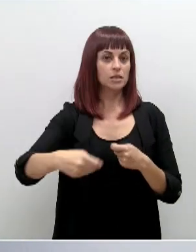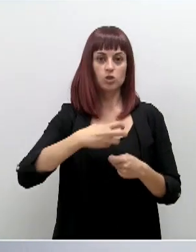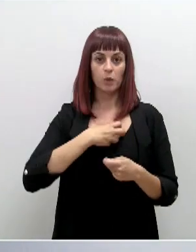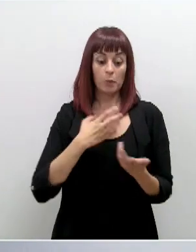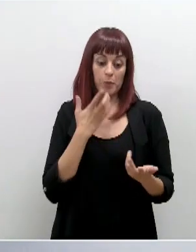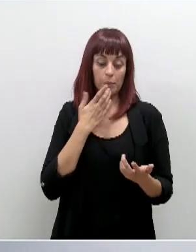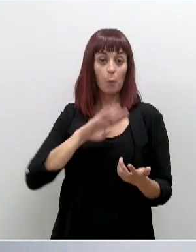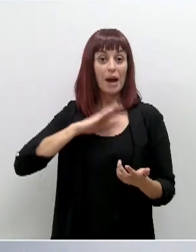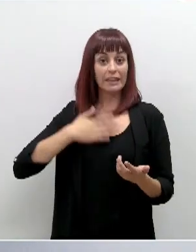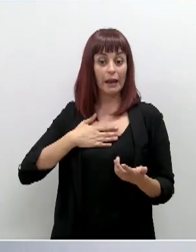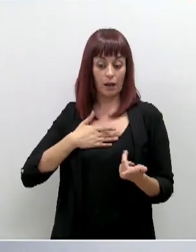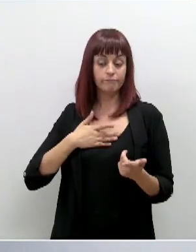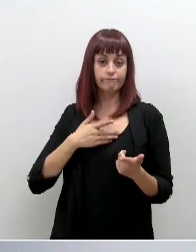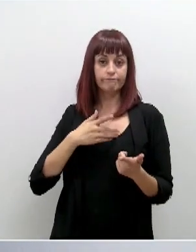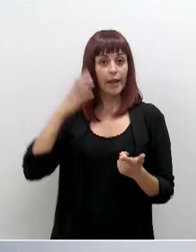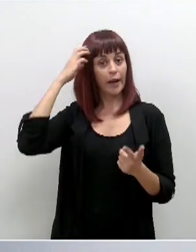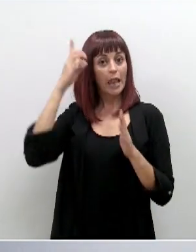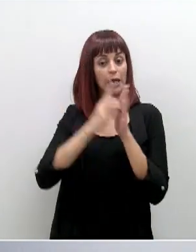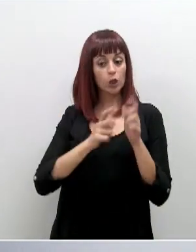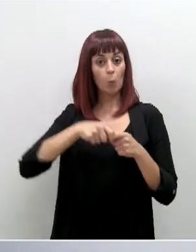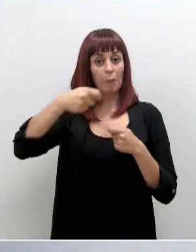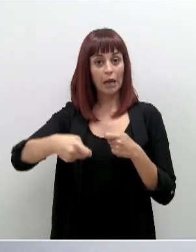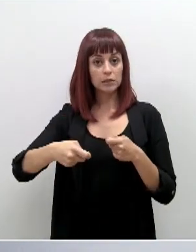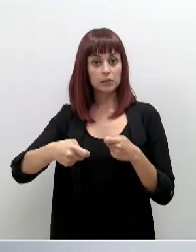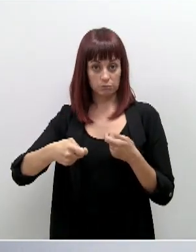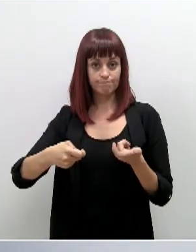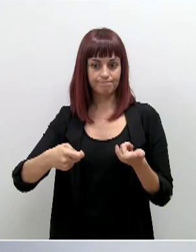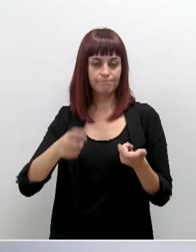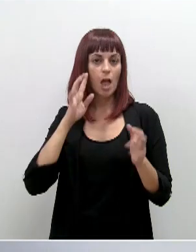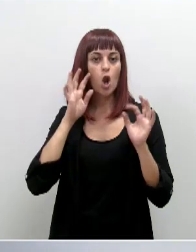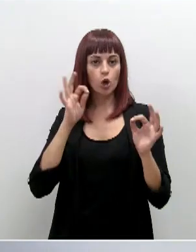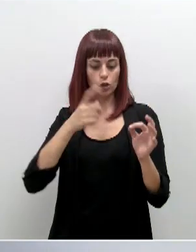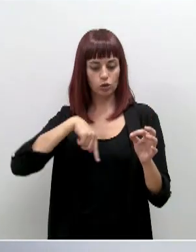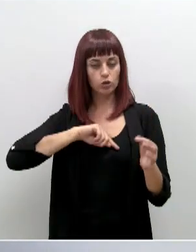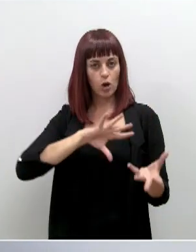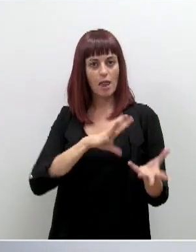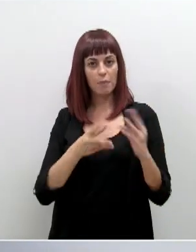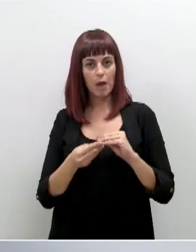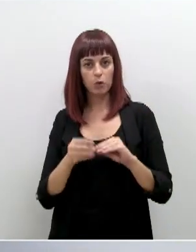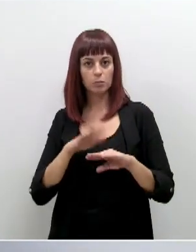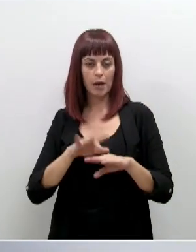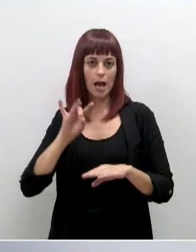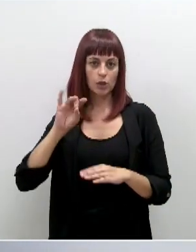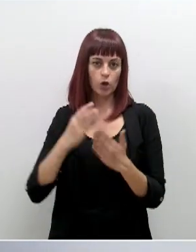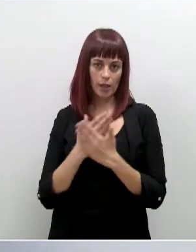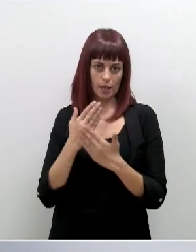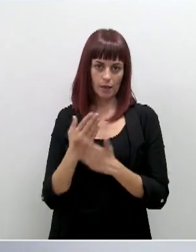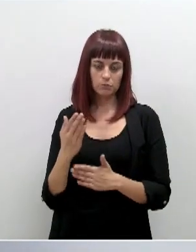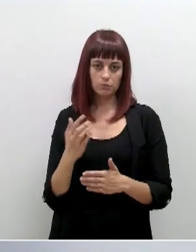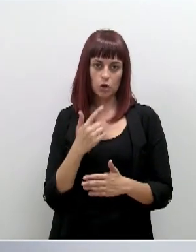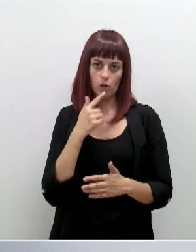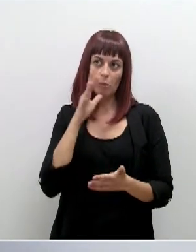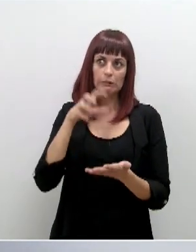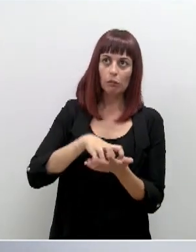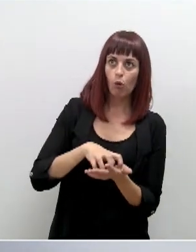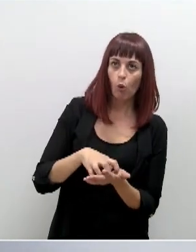mañana es prorrogado, si mañana se establece otro plazo, evidentemente se adapta para esos 14 días. Lo digo por si hubiera algún tipo